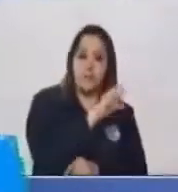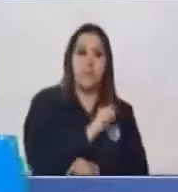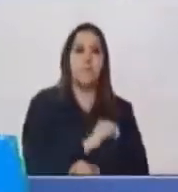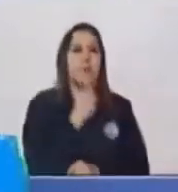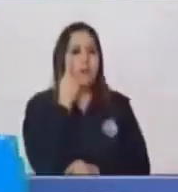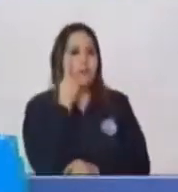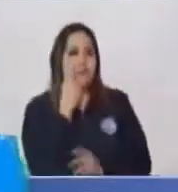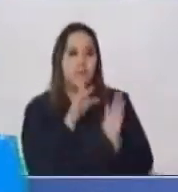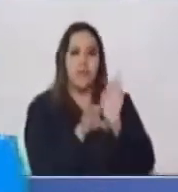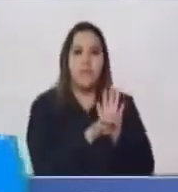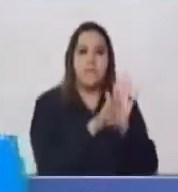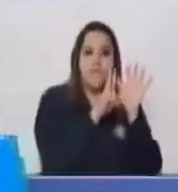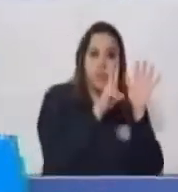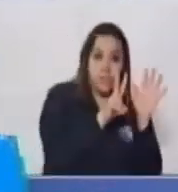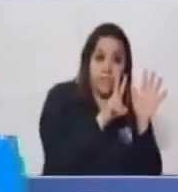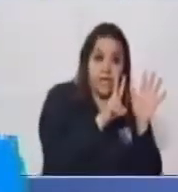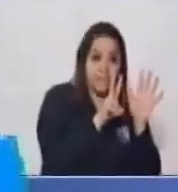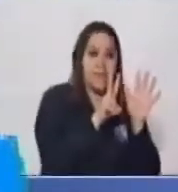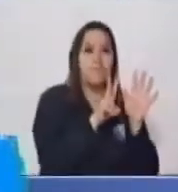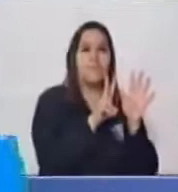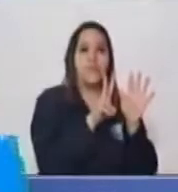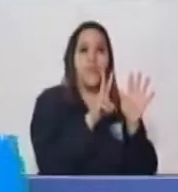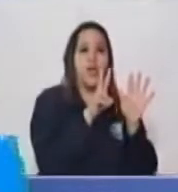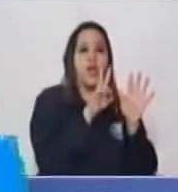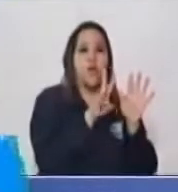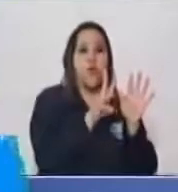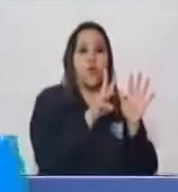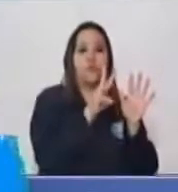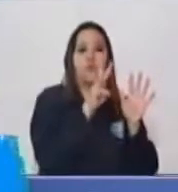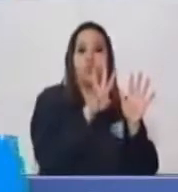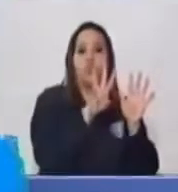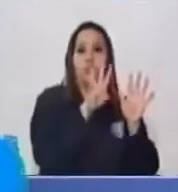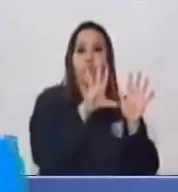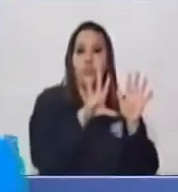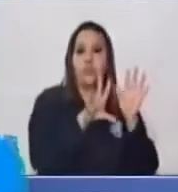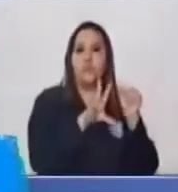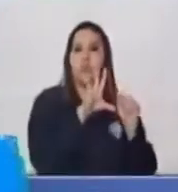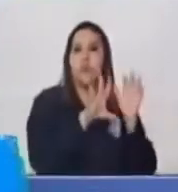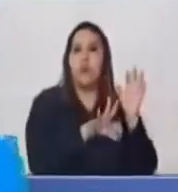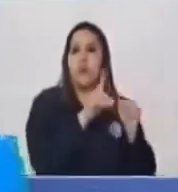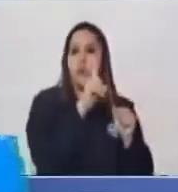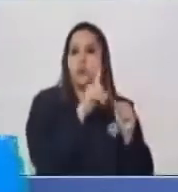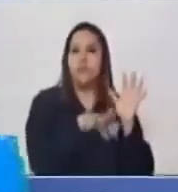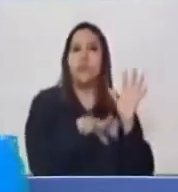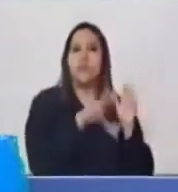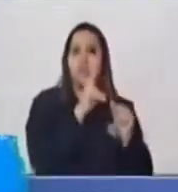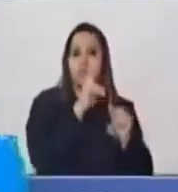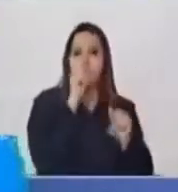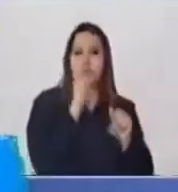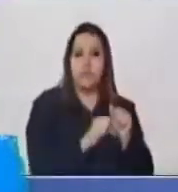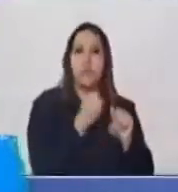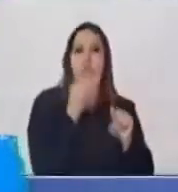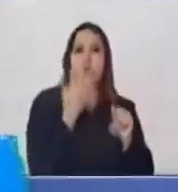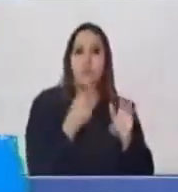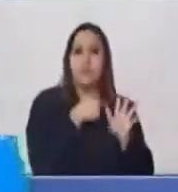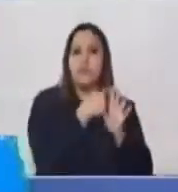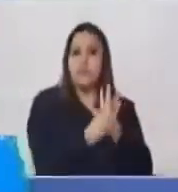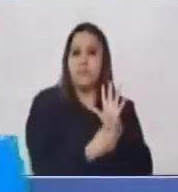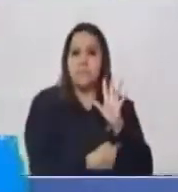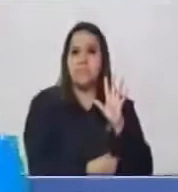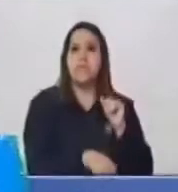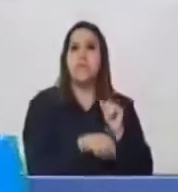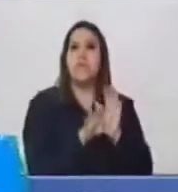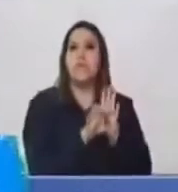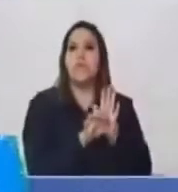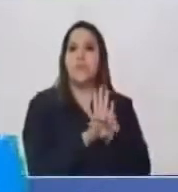Ahora 5 7 8 9 10 11 12 12 Coloco el